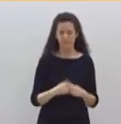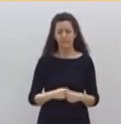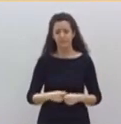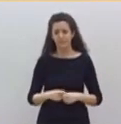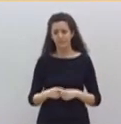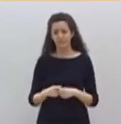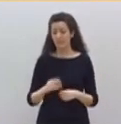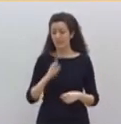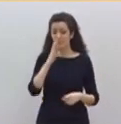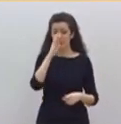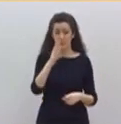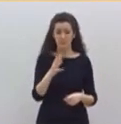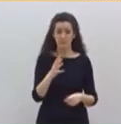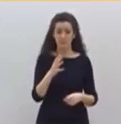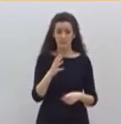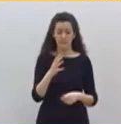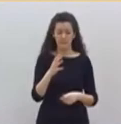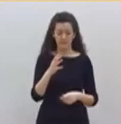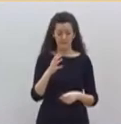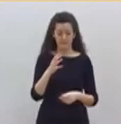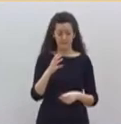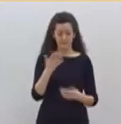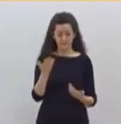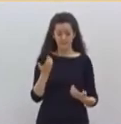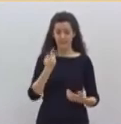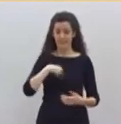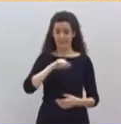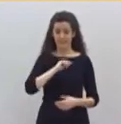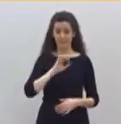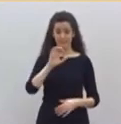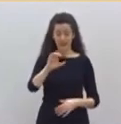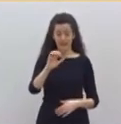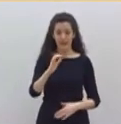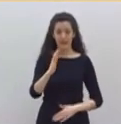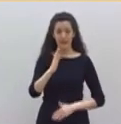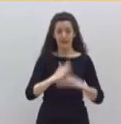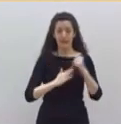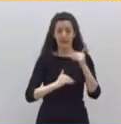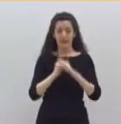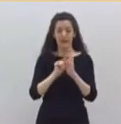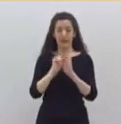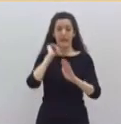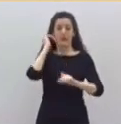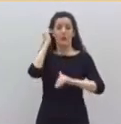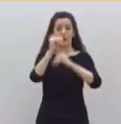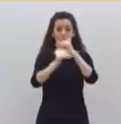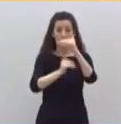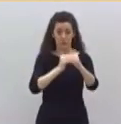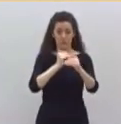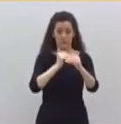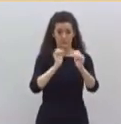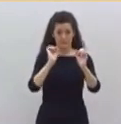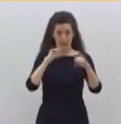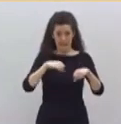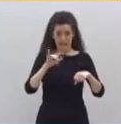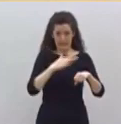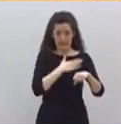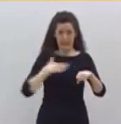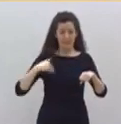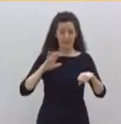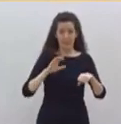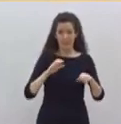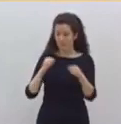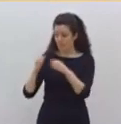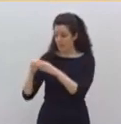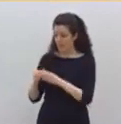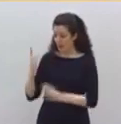Porque para nosotros no se puede reconstruir España con aquellos partidos que todos los días dicen que quieren destruirla. Porque la única mesa